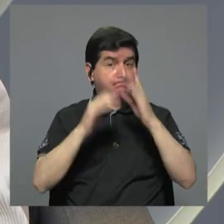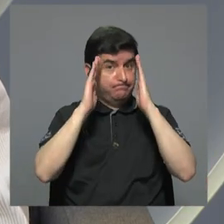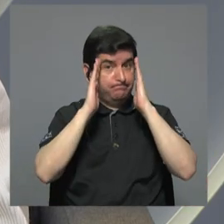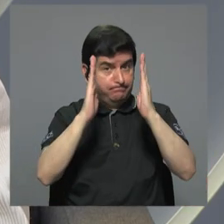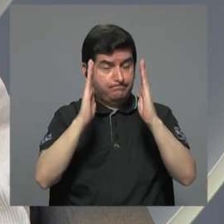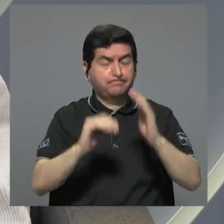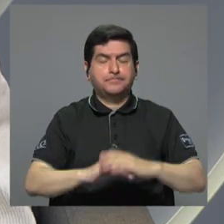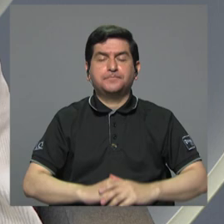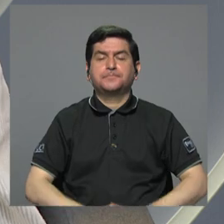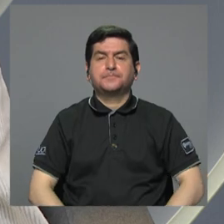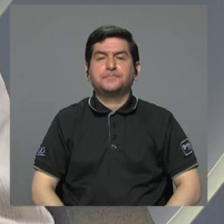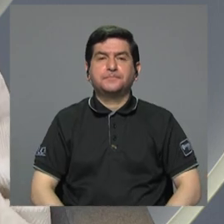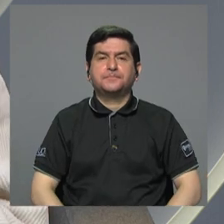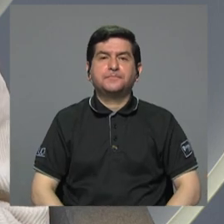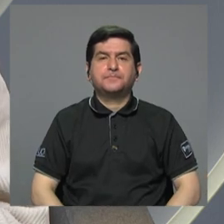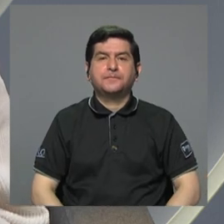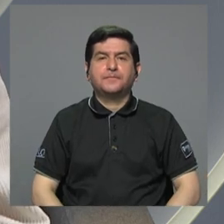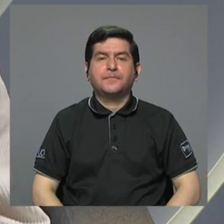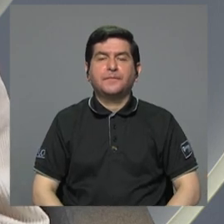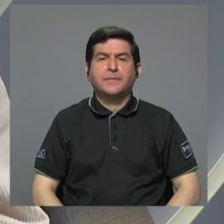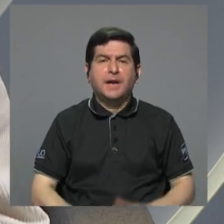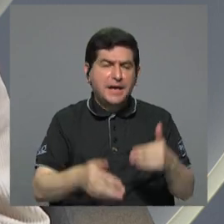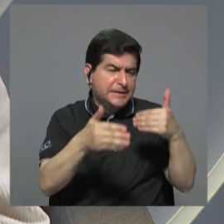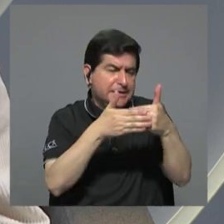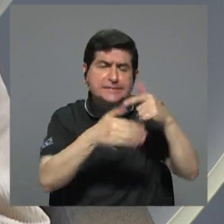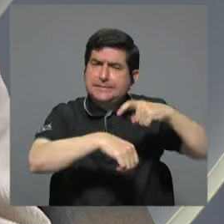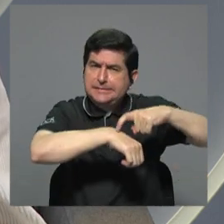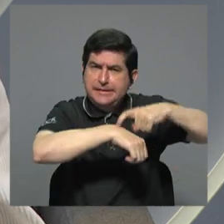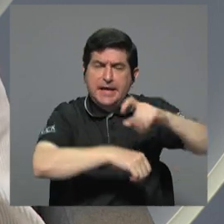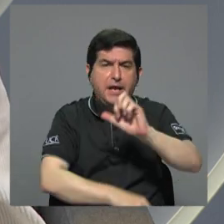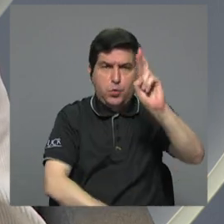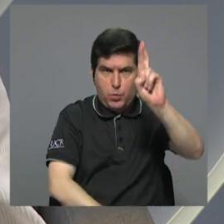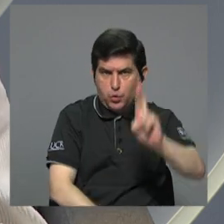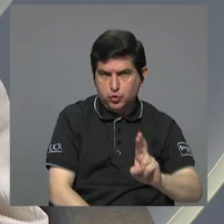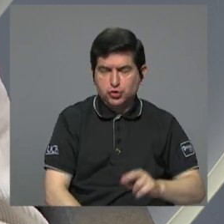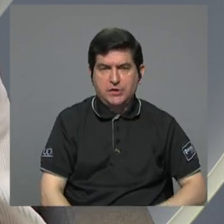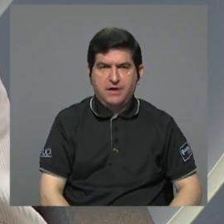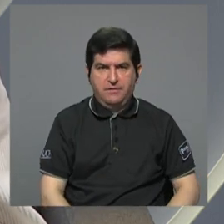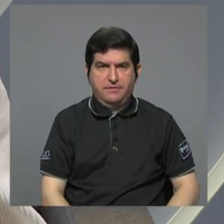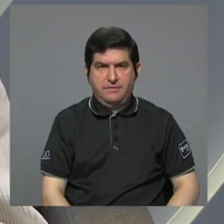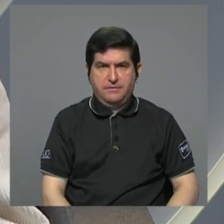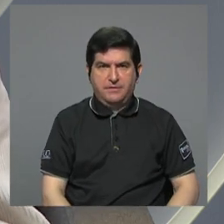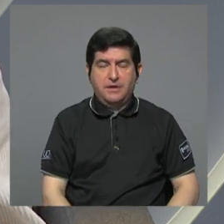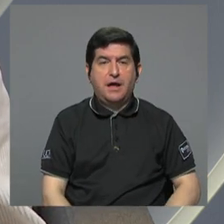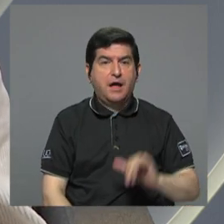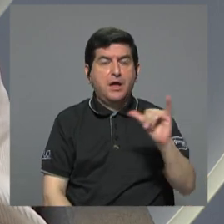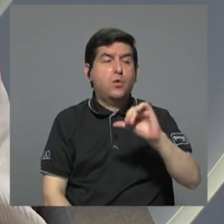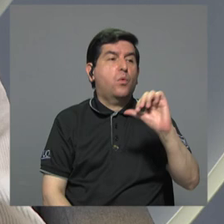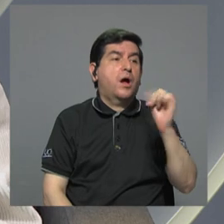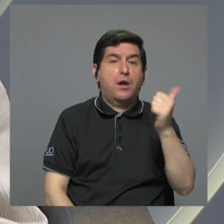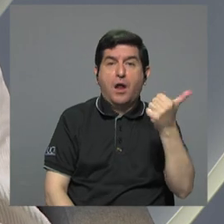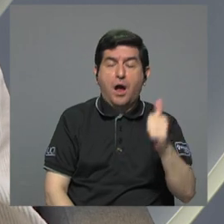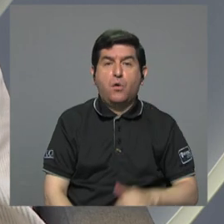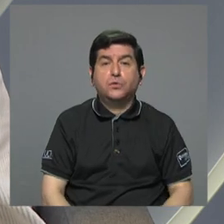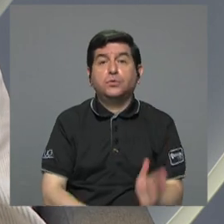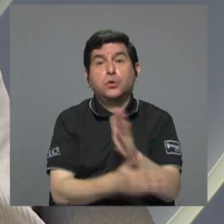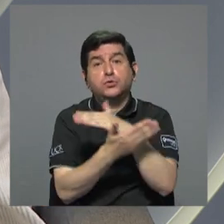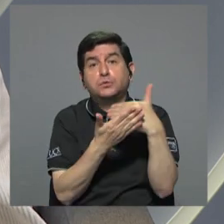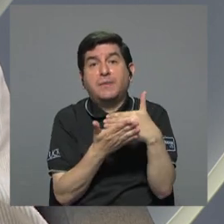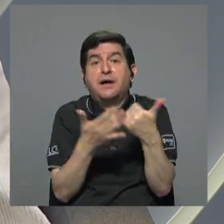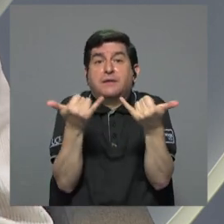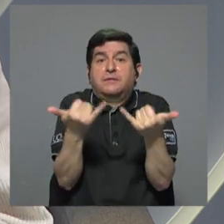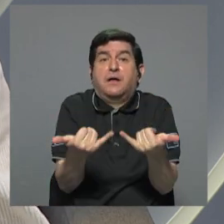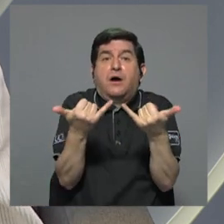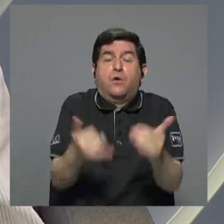tenemos por aquí, que recientemente Costa Rica ha tomado, junto con otros, forma parte más